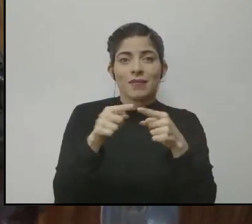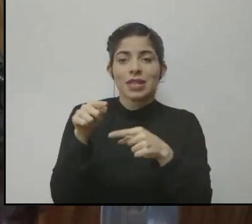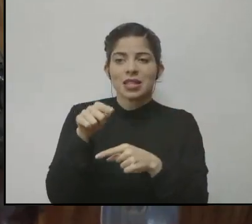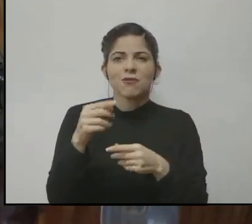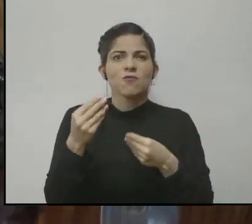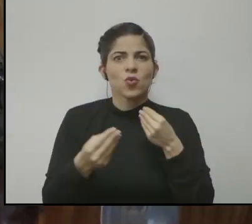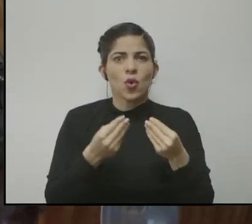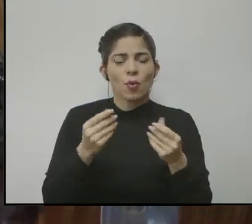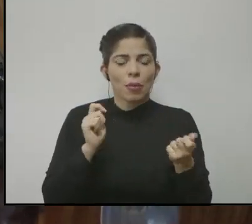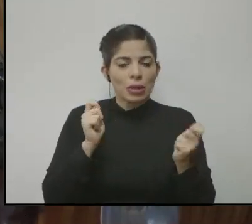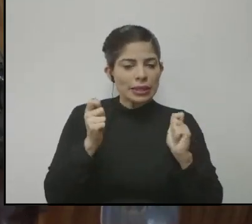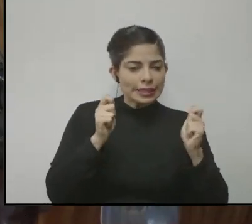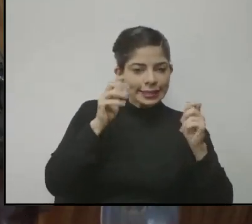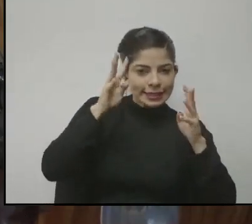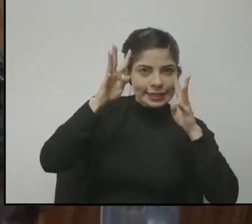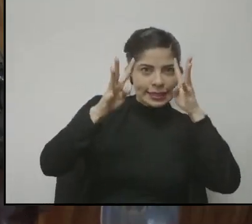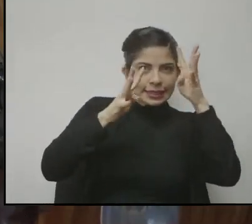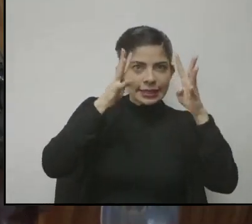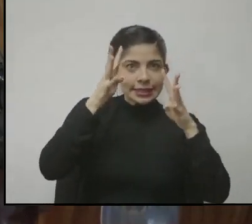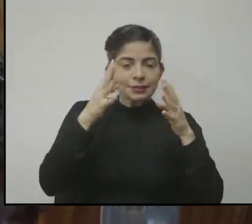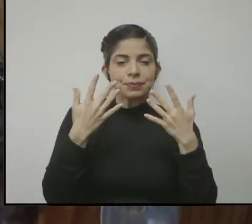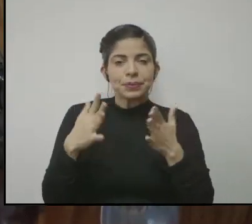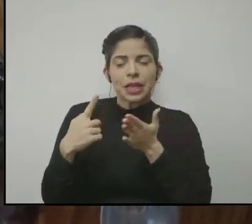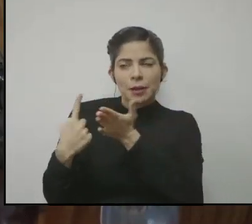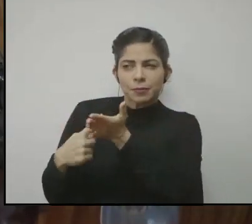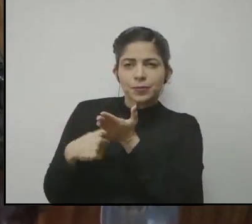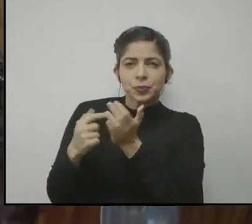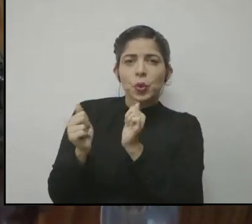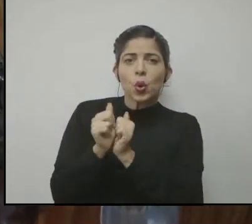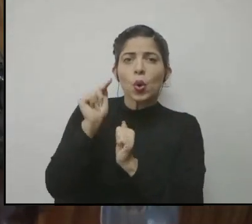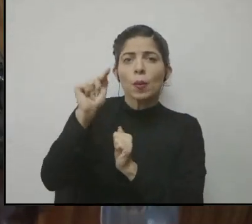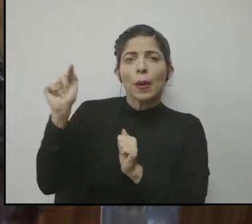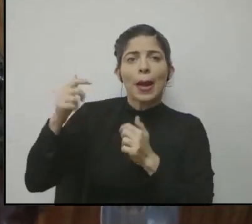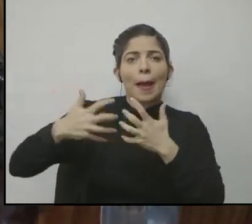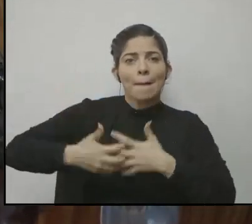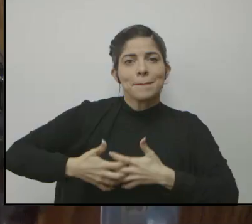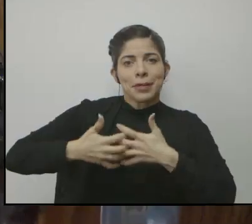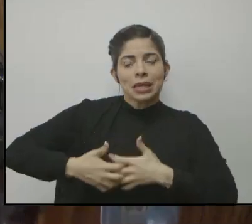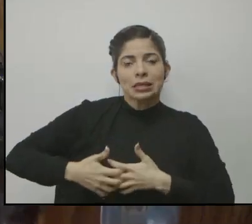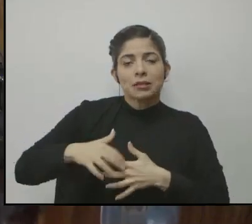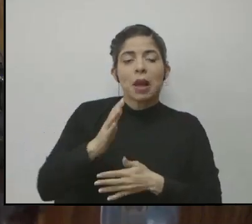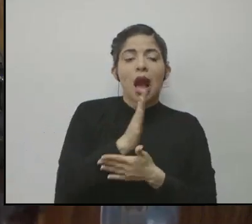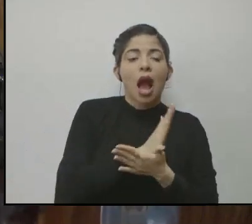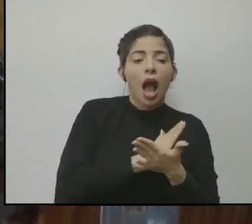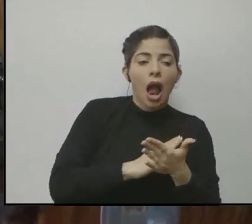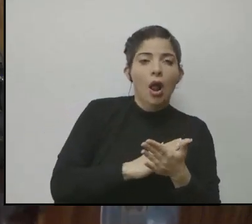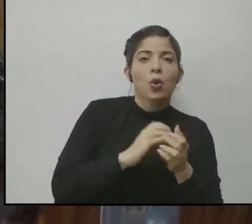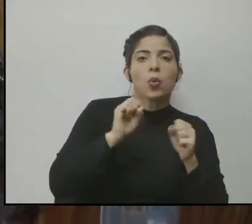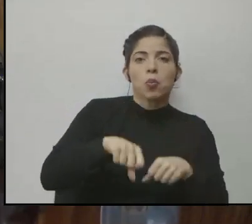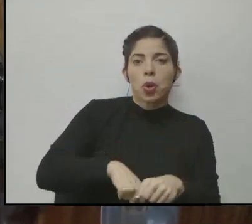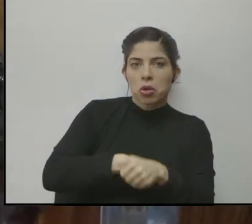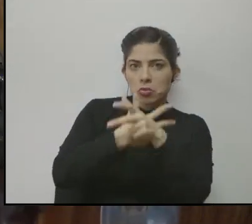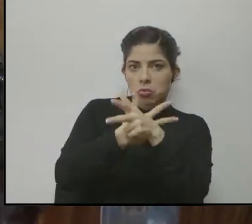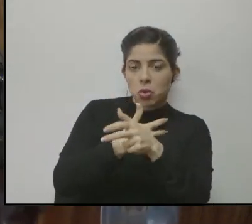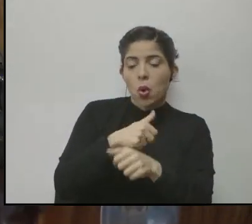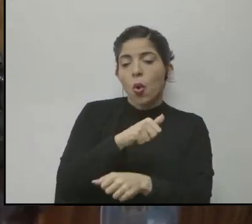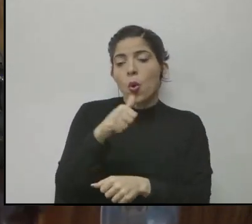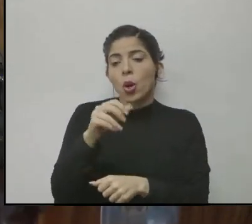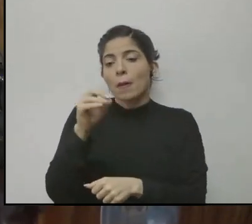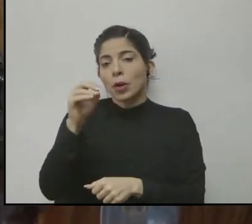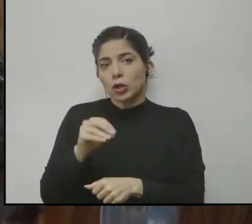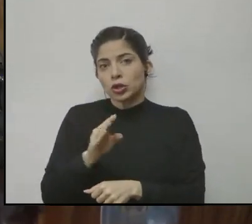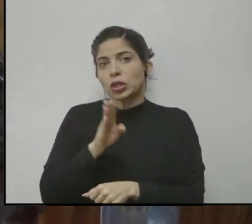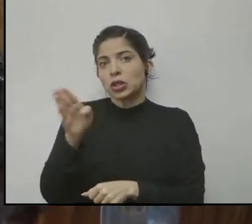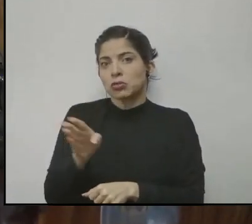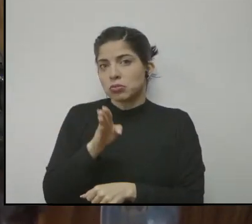reinventar, innovar. Ahí estamos conversando con las empresas para que hagan algunos de manera virtual o con un porcentaje de